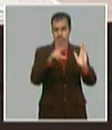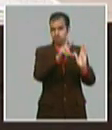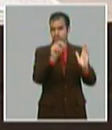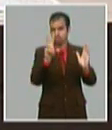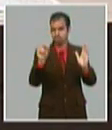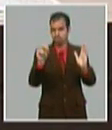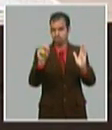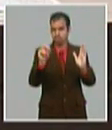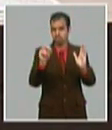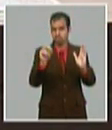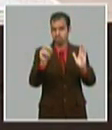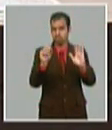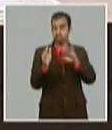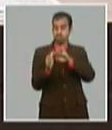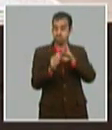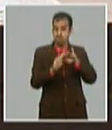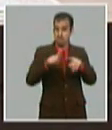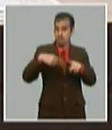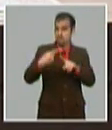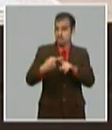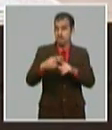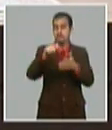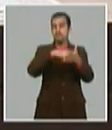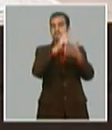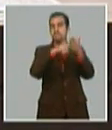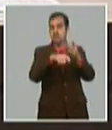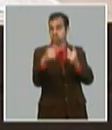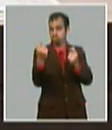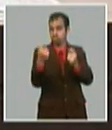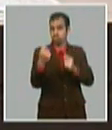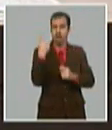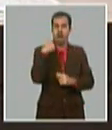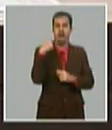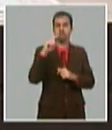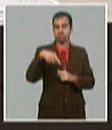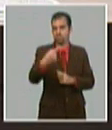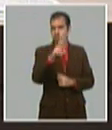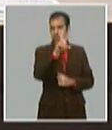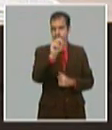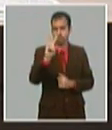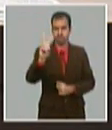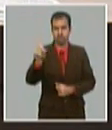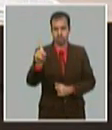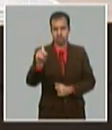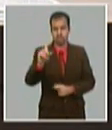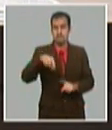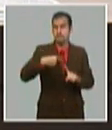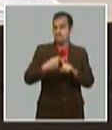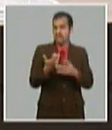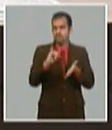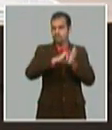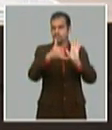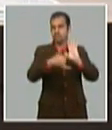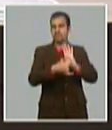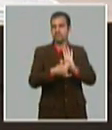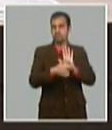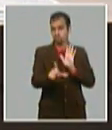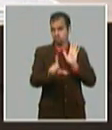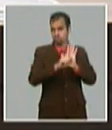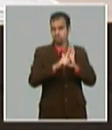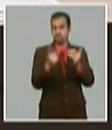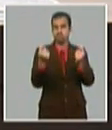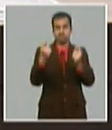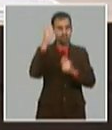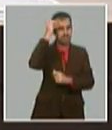del plan de la economía para el 2021 y el proyecto de ley del presupuesto del Estado